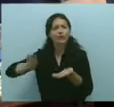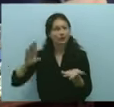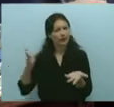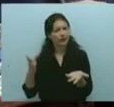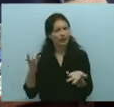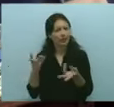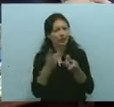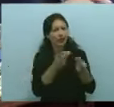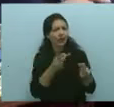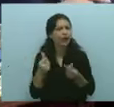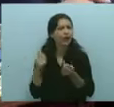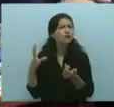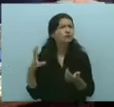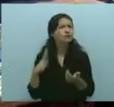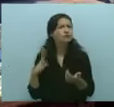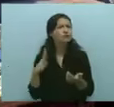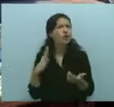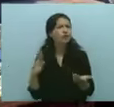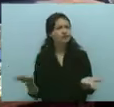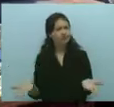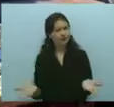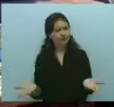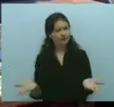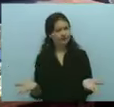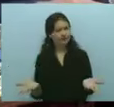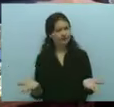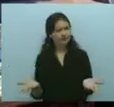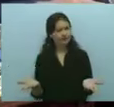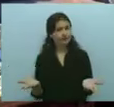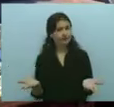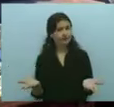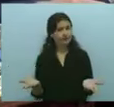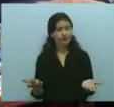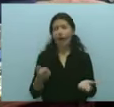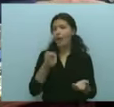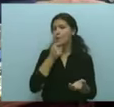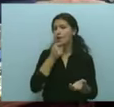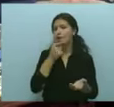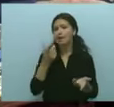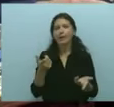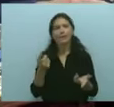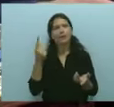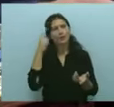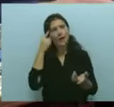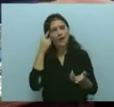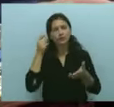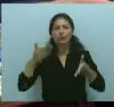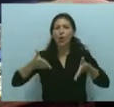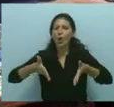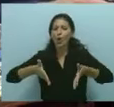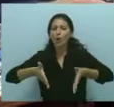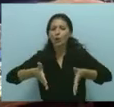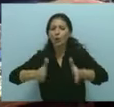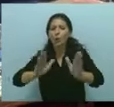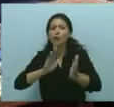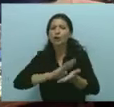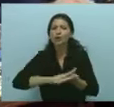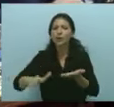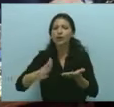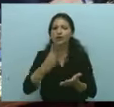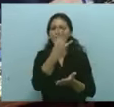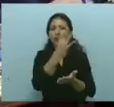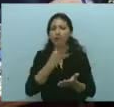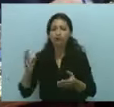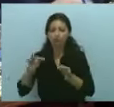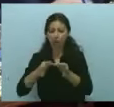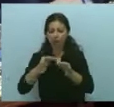que a uno se le escapan, pero miren, vamos a medirlo en kilómetros de ruta nueva, 400 kilómetros de ruta nueva. O en